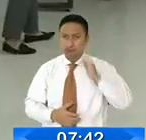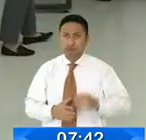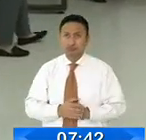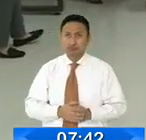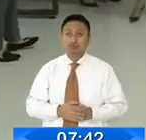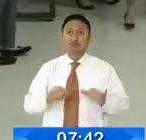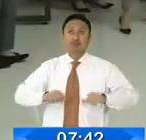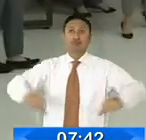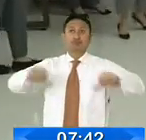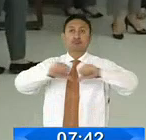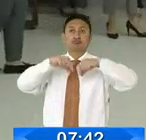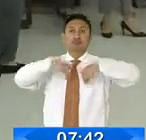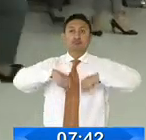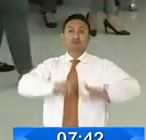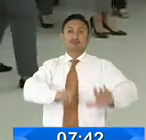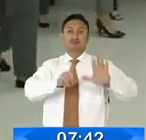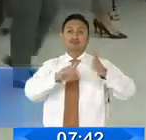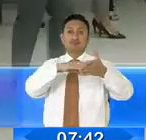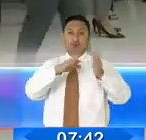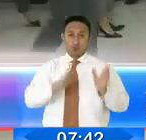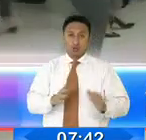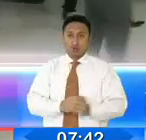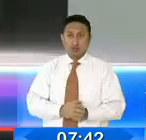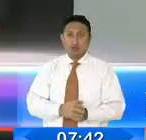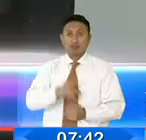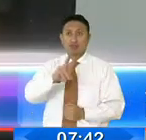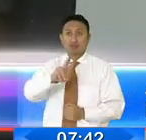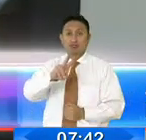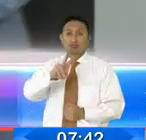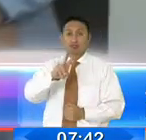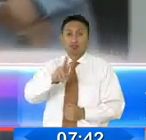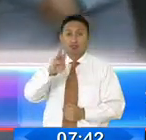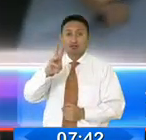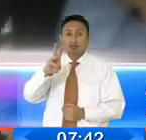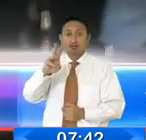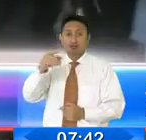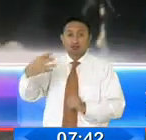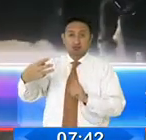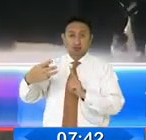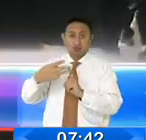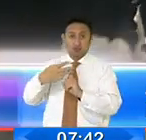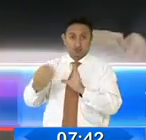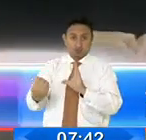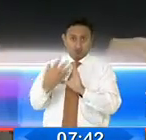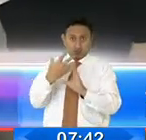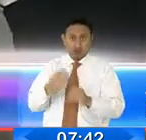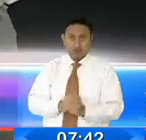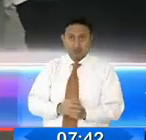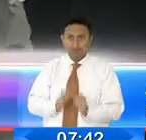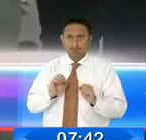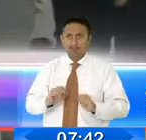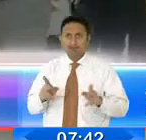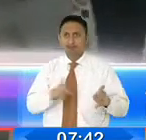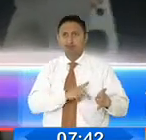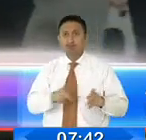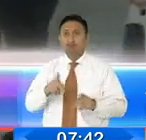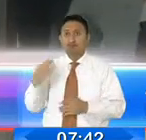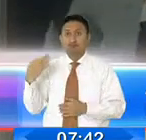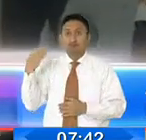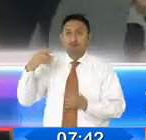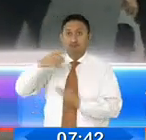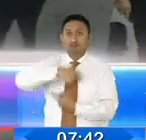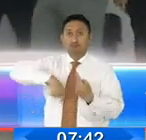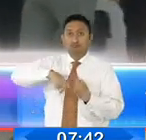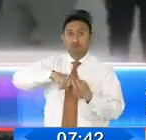habían seis estudiantes, 26 en línea y una ministra que inspeccionaba si en el plan voluntario de retorno a